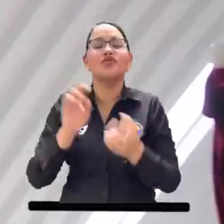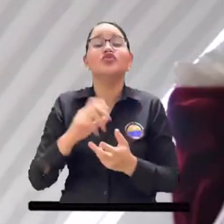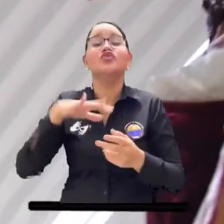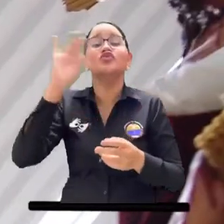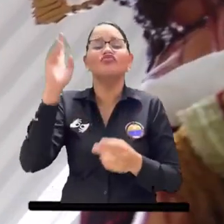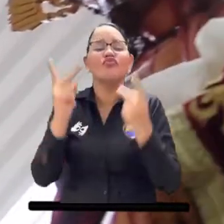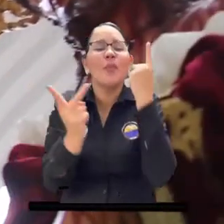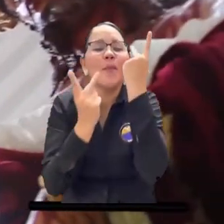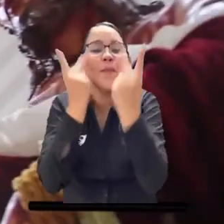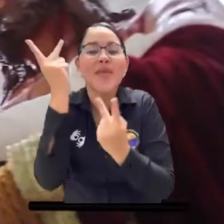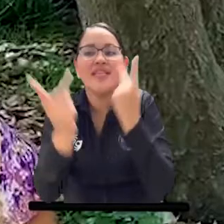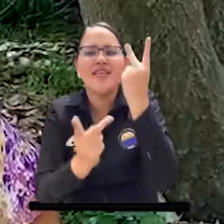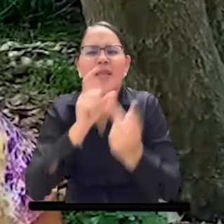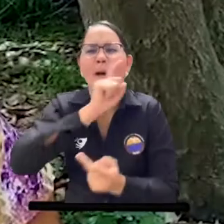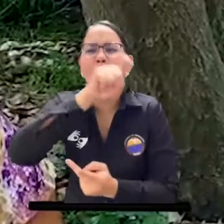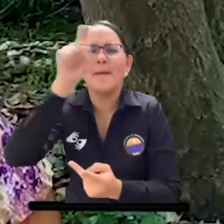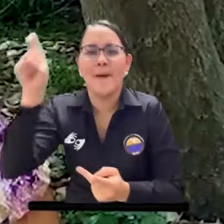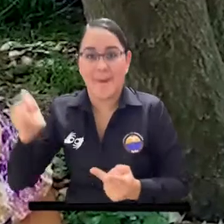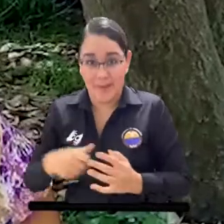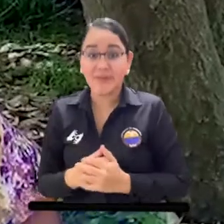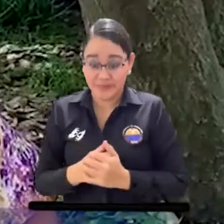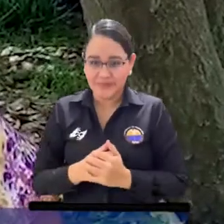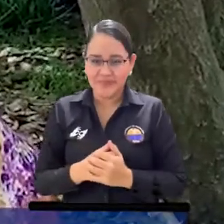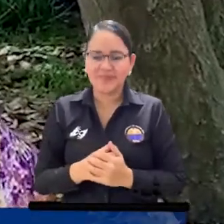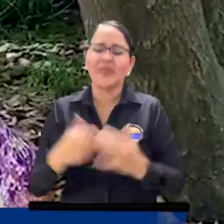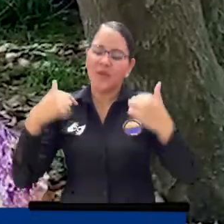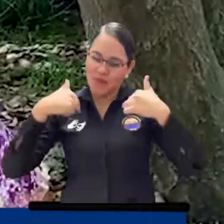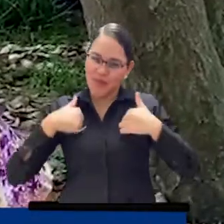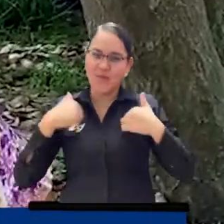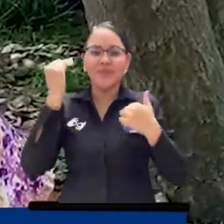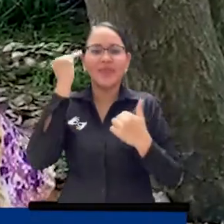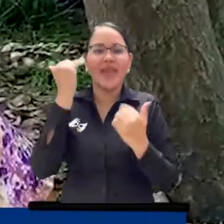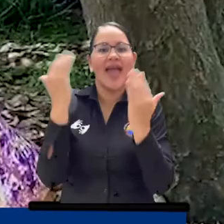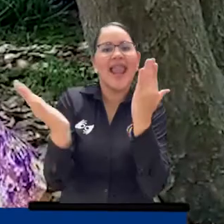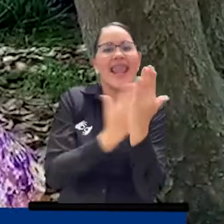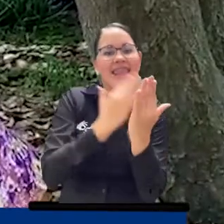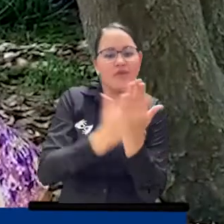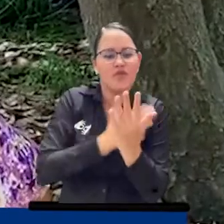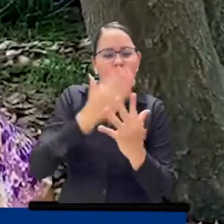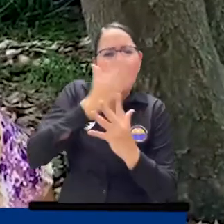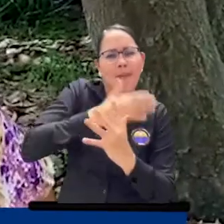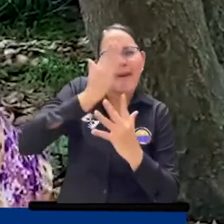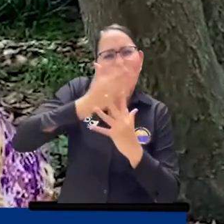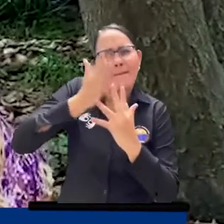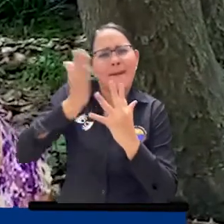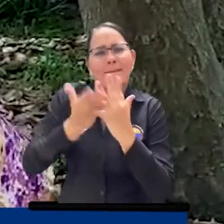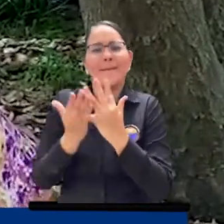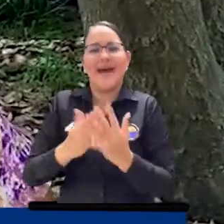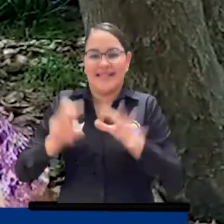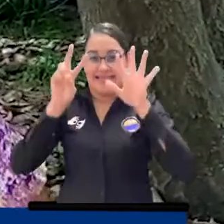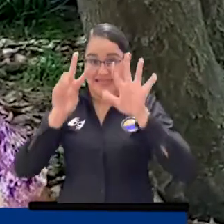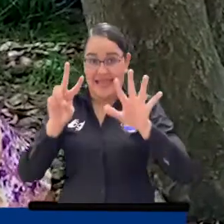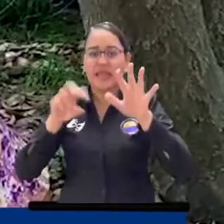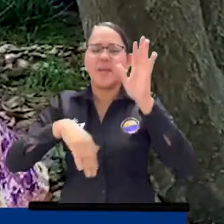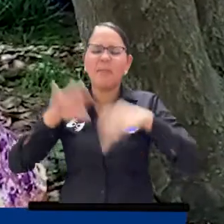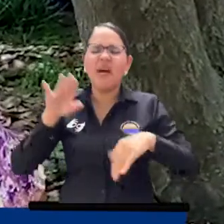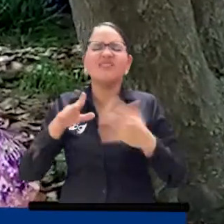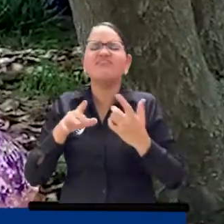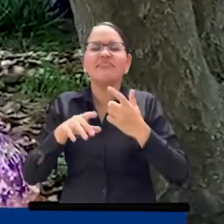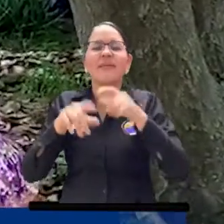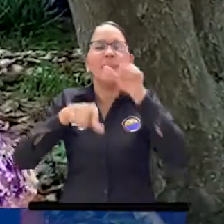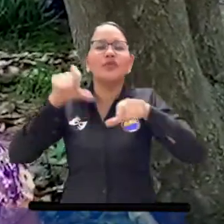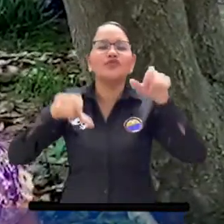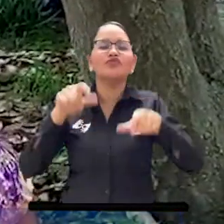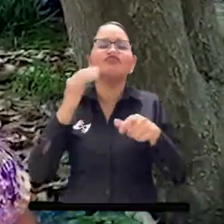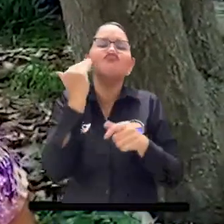obra Los Visitantes. Este es un libro compuesto por siete relatos, donde las protagonistas son siete mujeres afro que van de